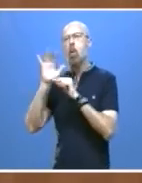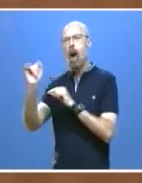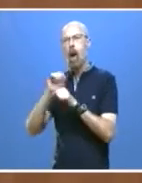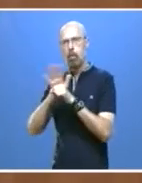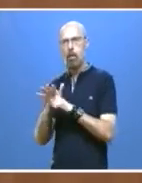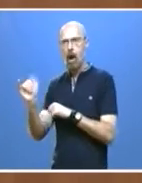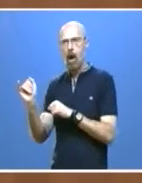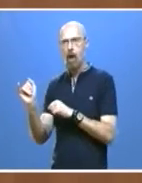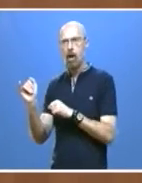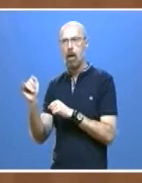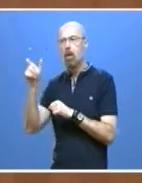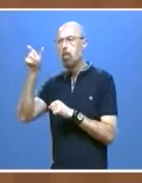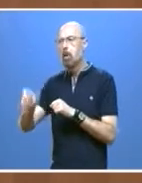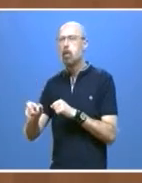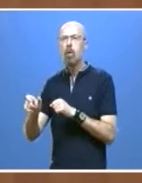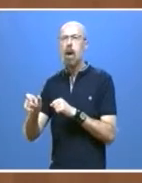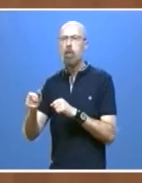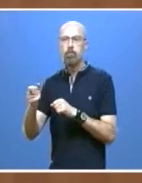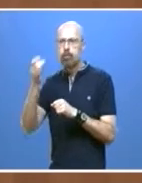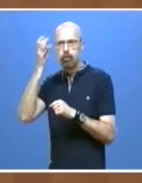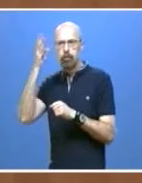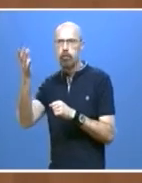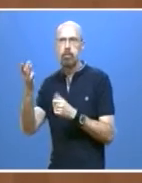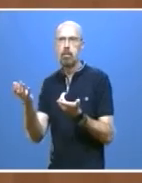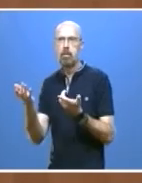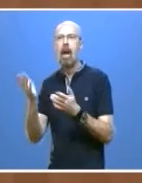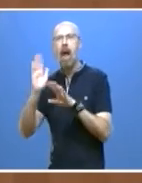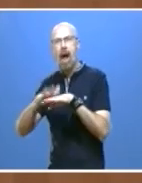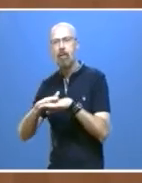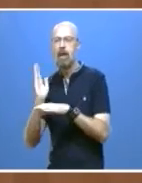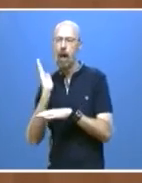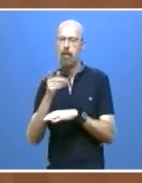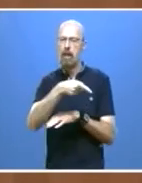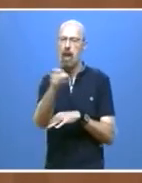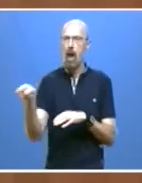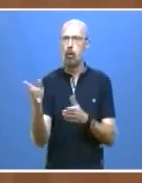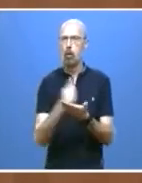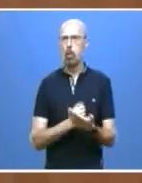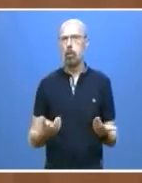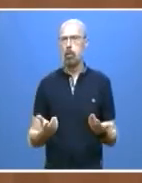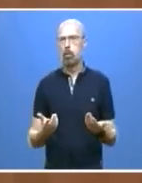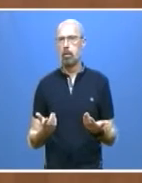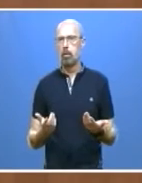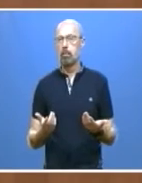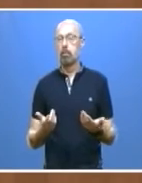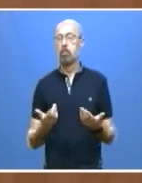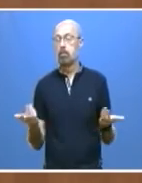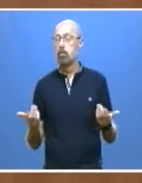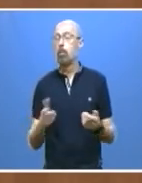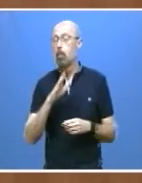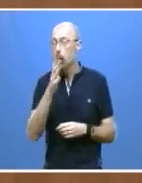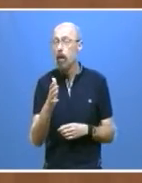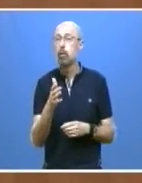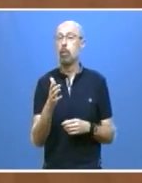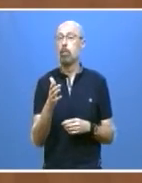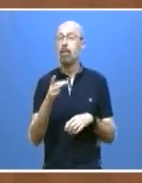la salud, la vida de varias personas. Hay quienes quieren poner en riesgo la seguridad y